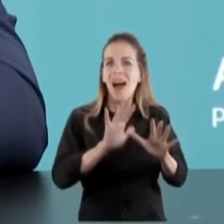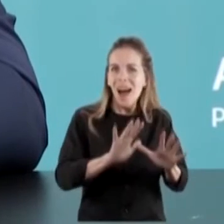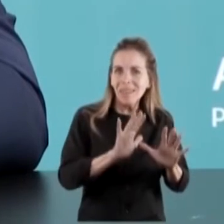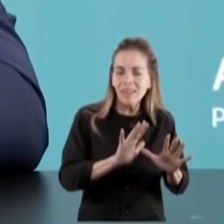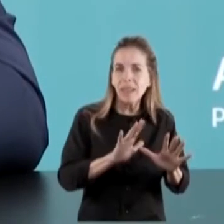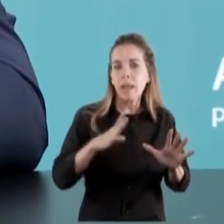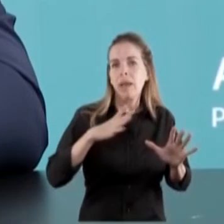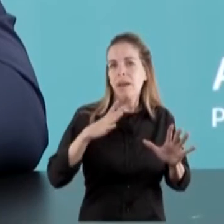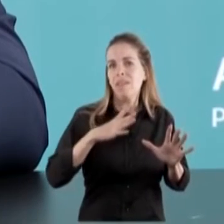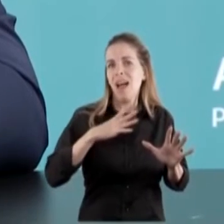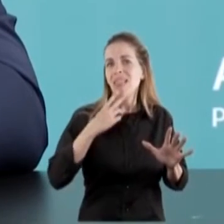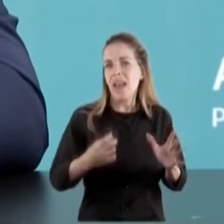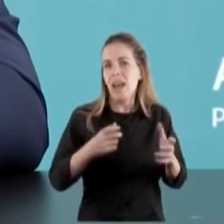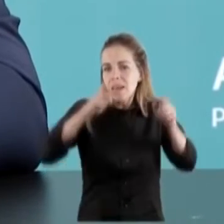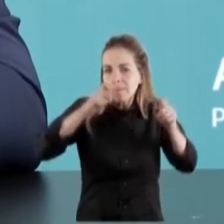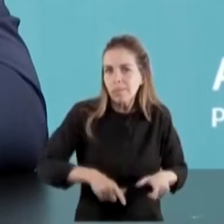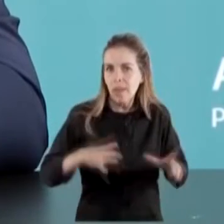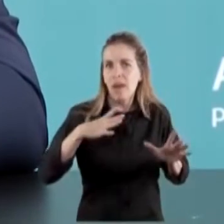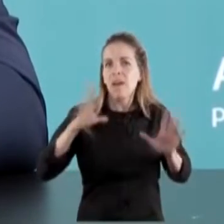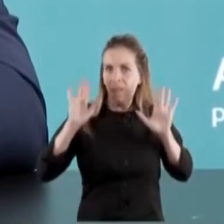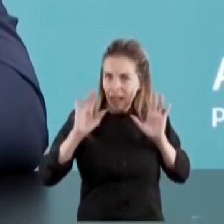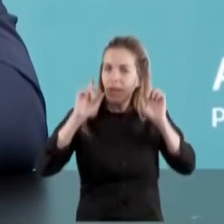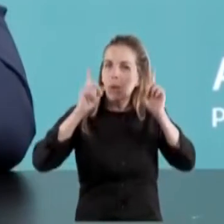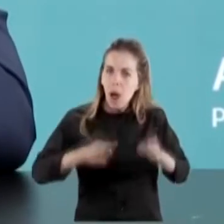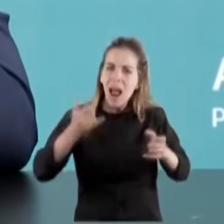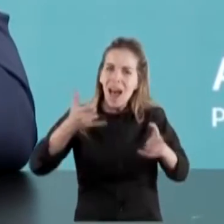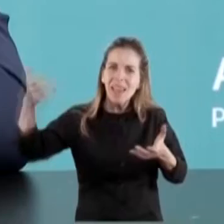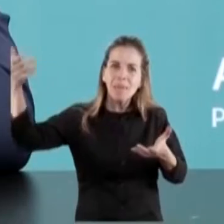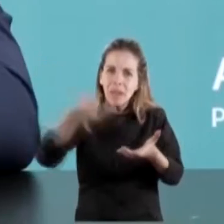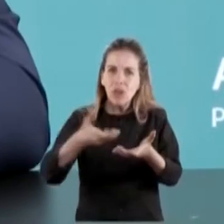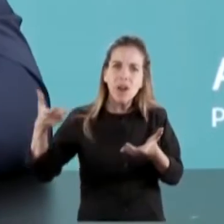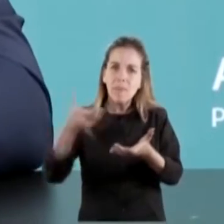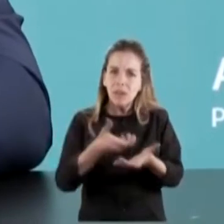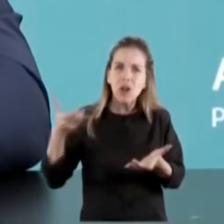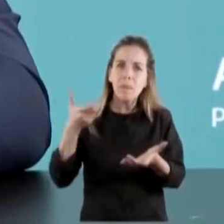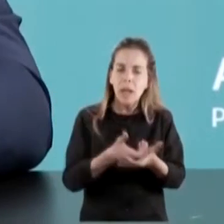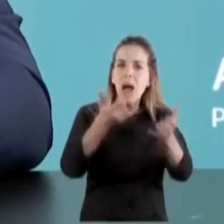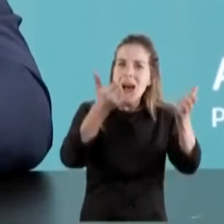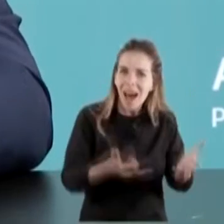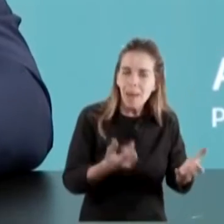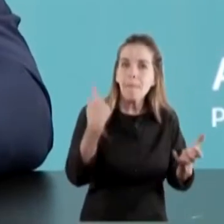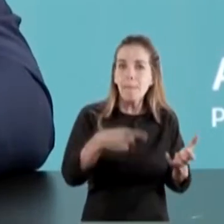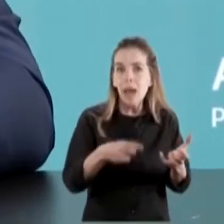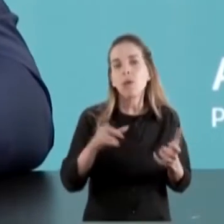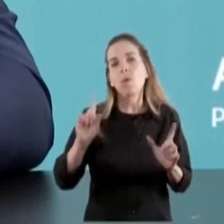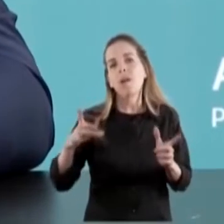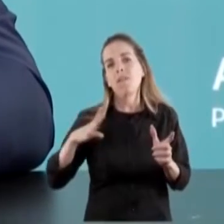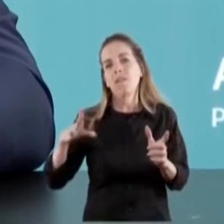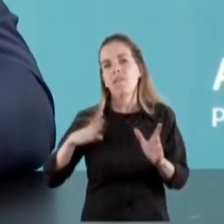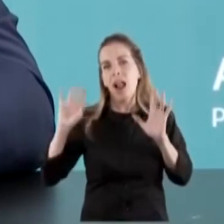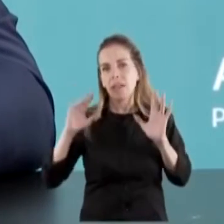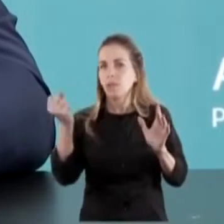autoabastece de energía, a pesar de todas las inversiones que se vienen haciendo. Entonces, hay que privilegiar y